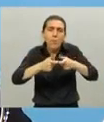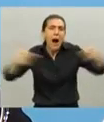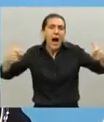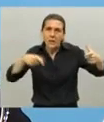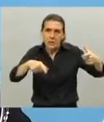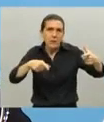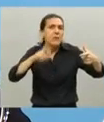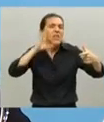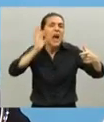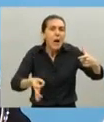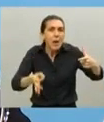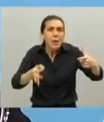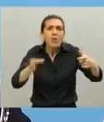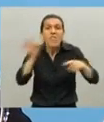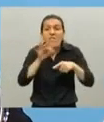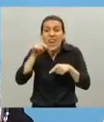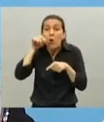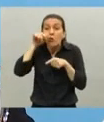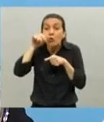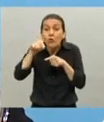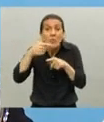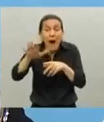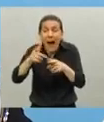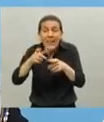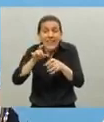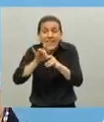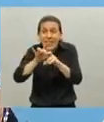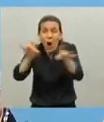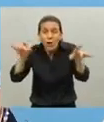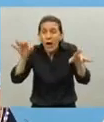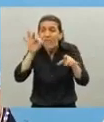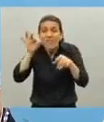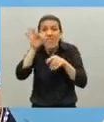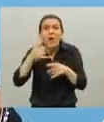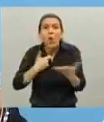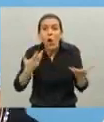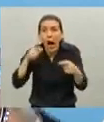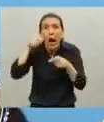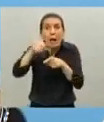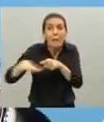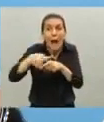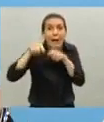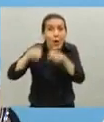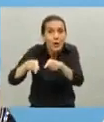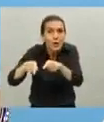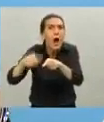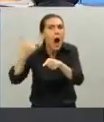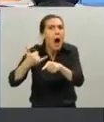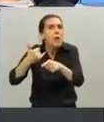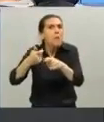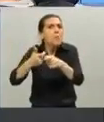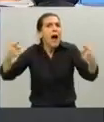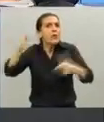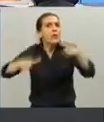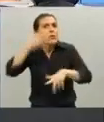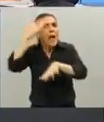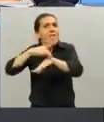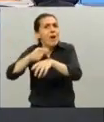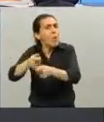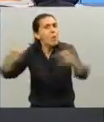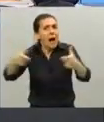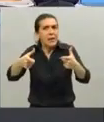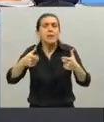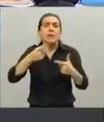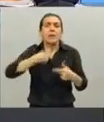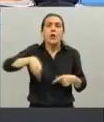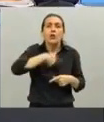Tenemos claro dónde está el virus. Y no sabemos dentro del espacio geográfico que hemos detectado